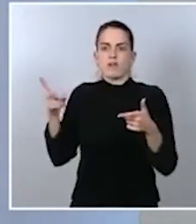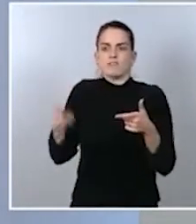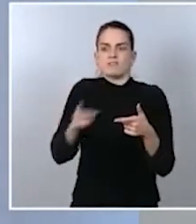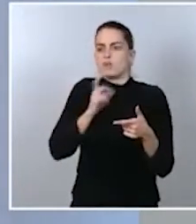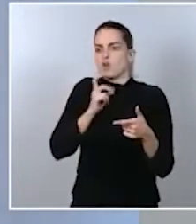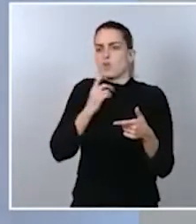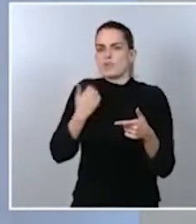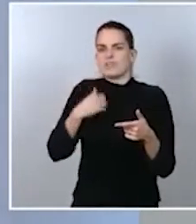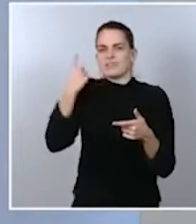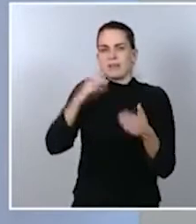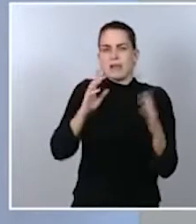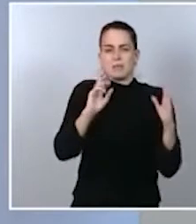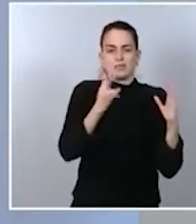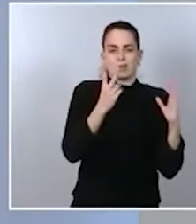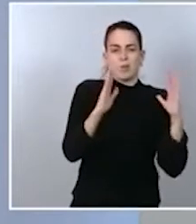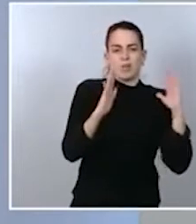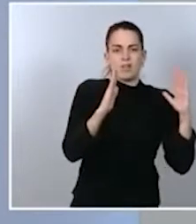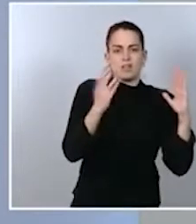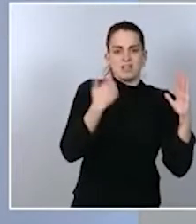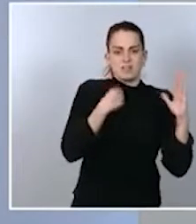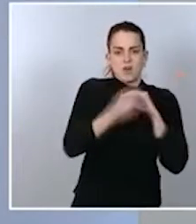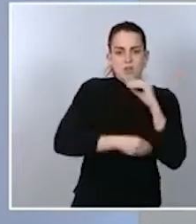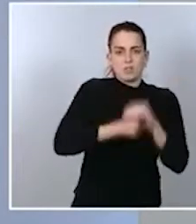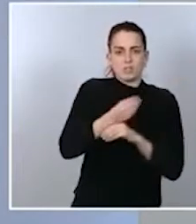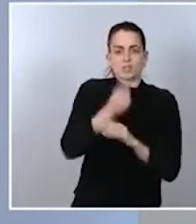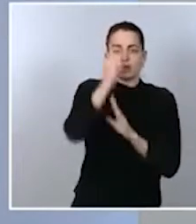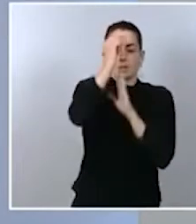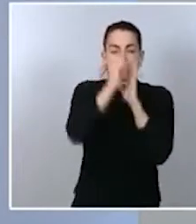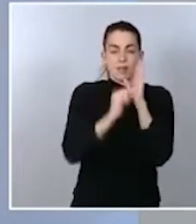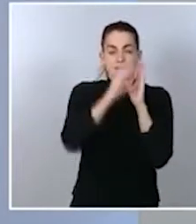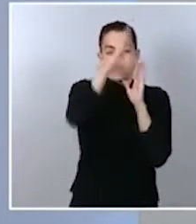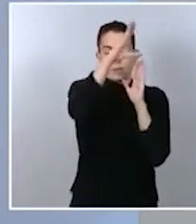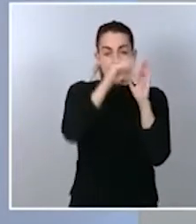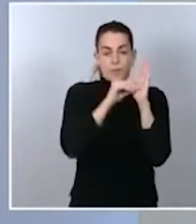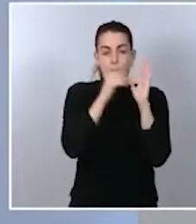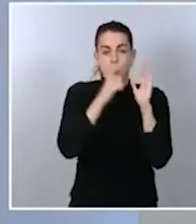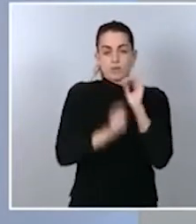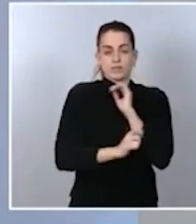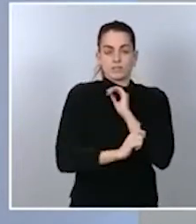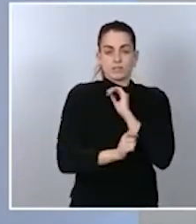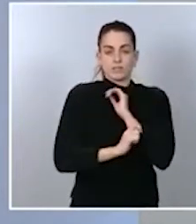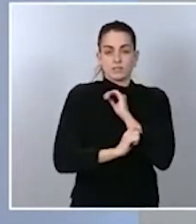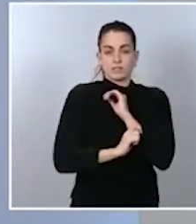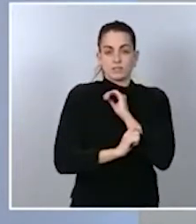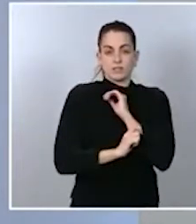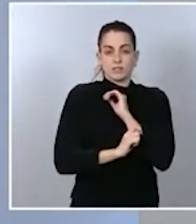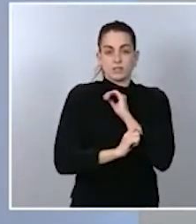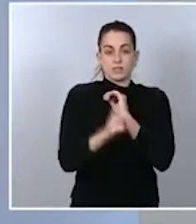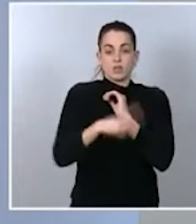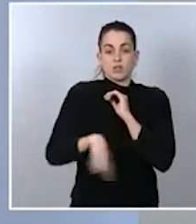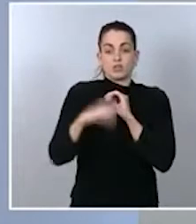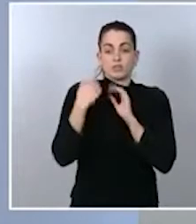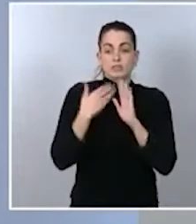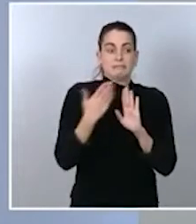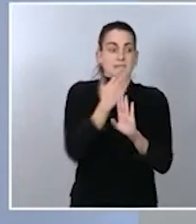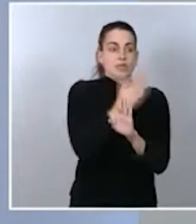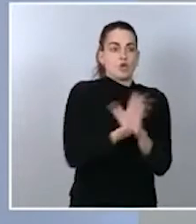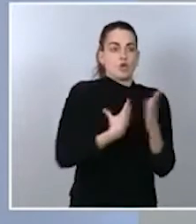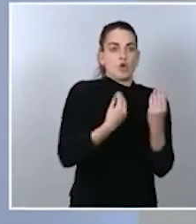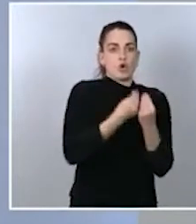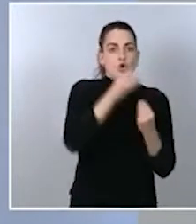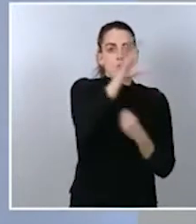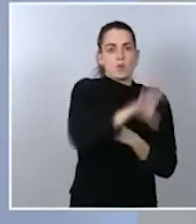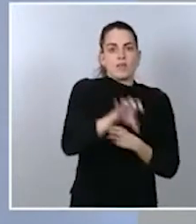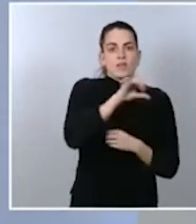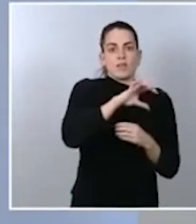y, por tanto, el conjunto de medidas que están recogidas en la estrategia que tenemos, que acordamos en su día con las comunidades autónomas son las que hay que aplicar